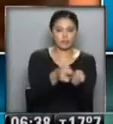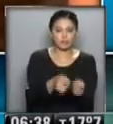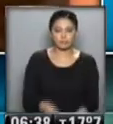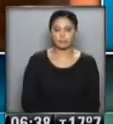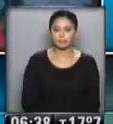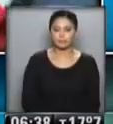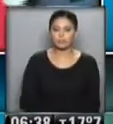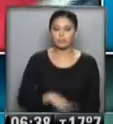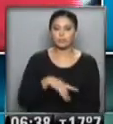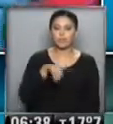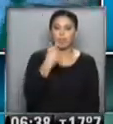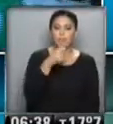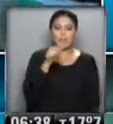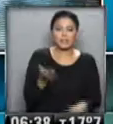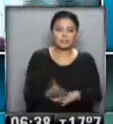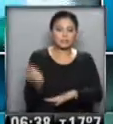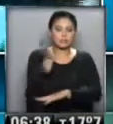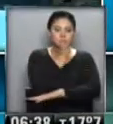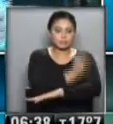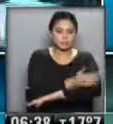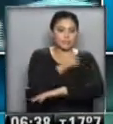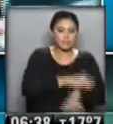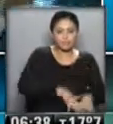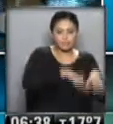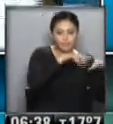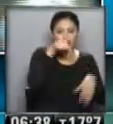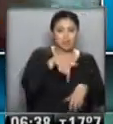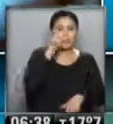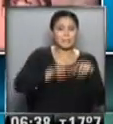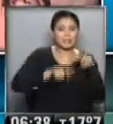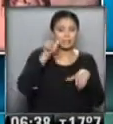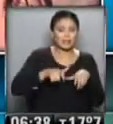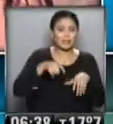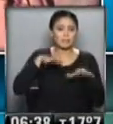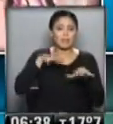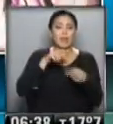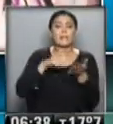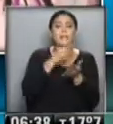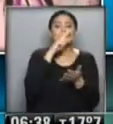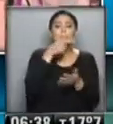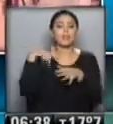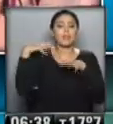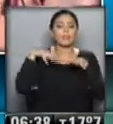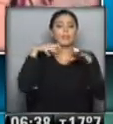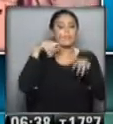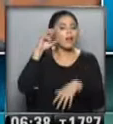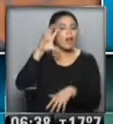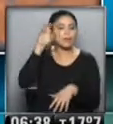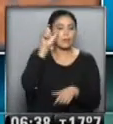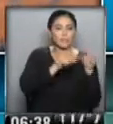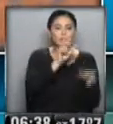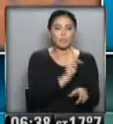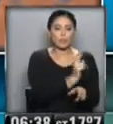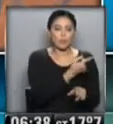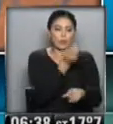...a un mes de la trágica inundación... ...miles de personas... ...se congregaron en La Plata... ...para recordar a las víctimas fatales... ...del temporal que azotó la